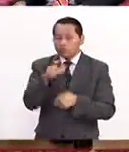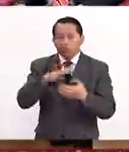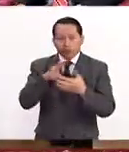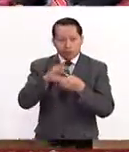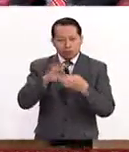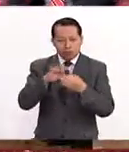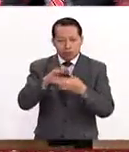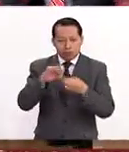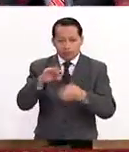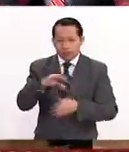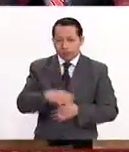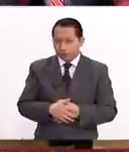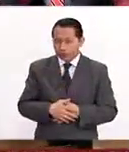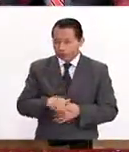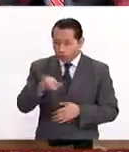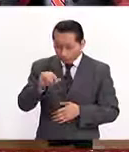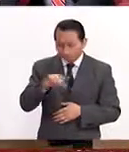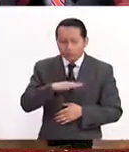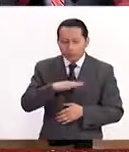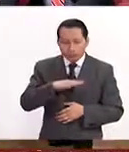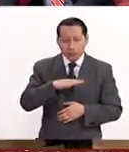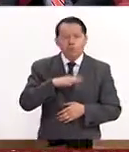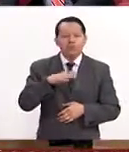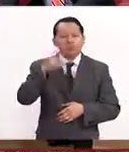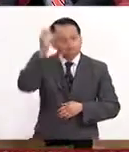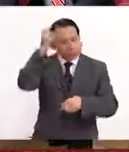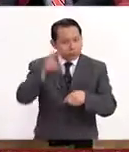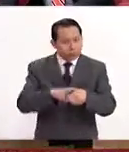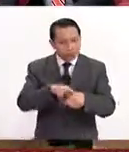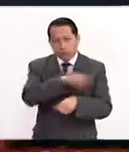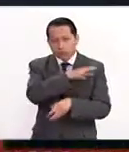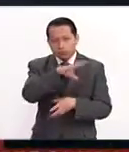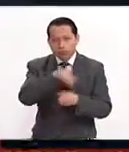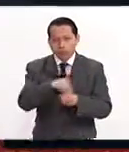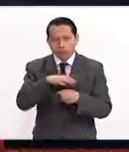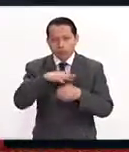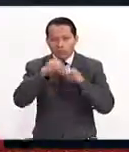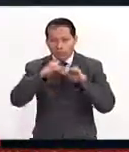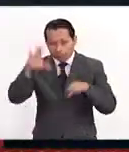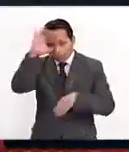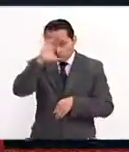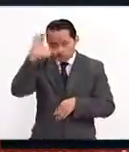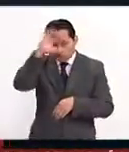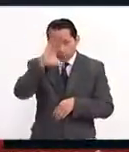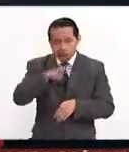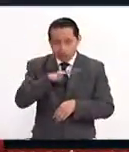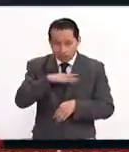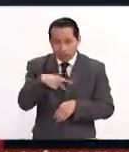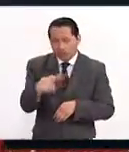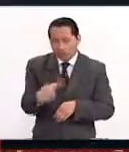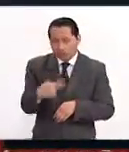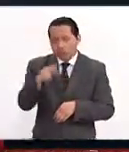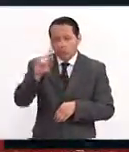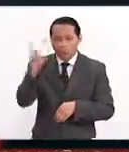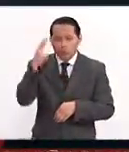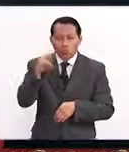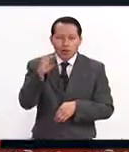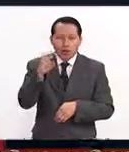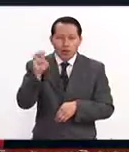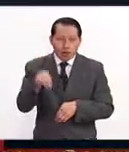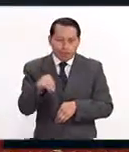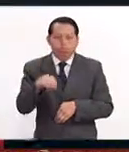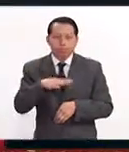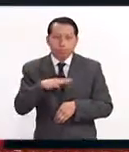Sí, exactamente. La Dirección General de la Divulgación de la Ciencia de nuestra Universidad Nacional Autónoma de México se ha